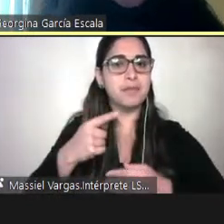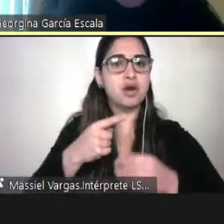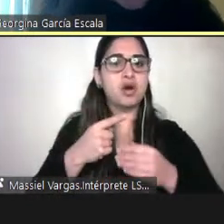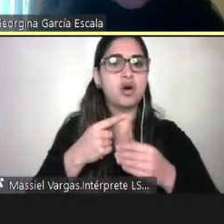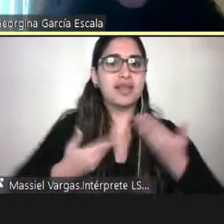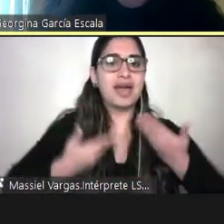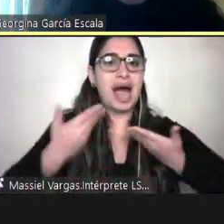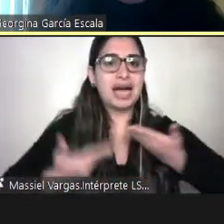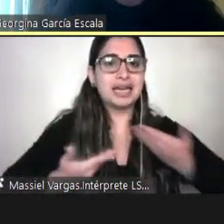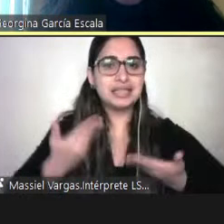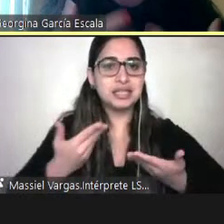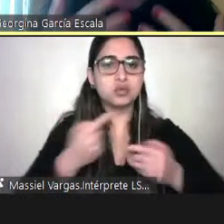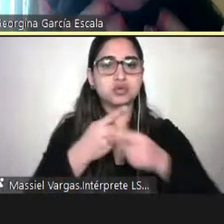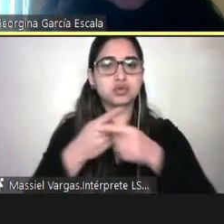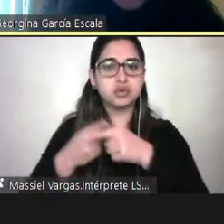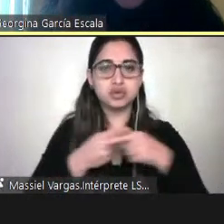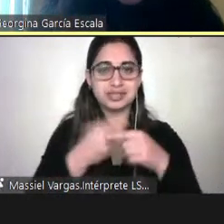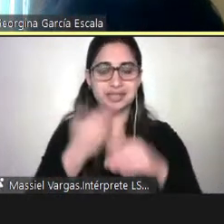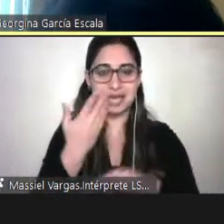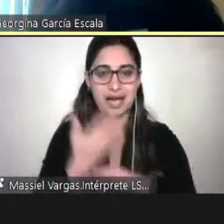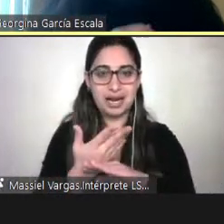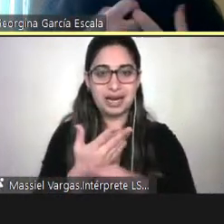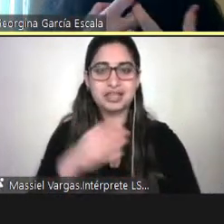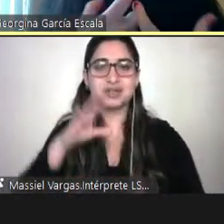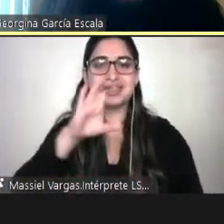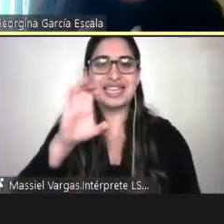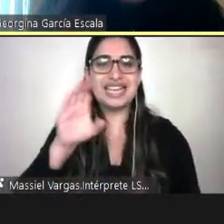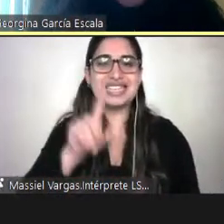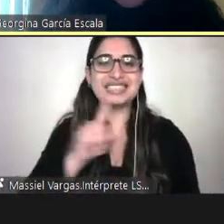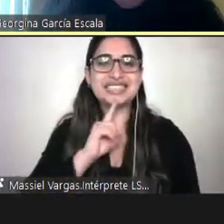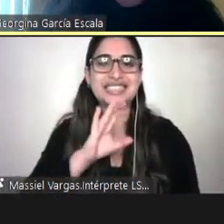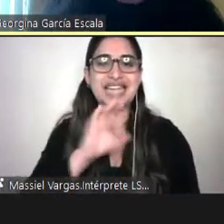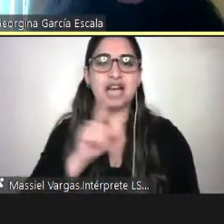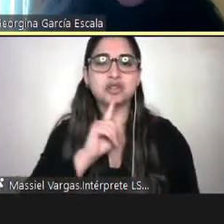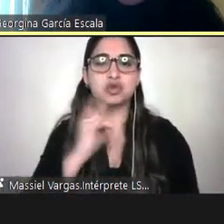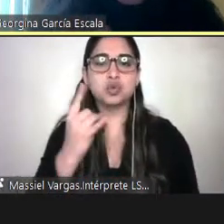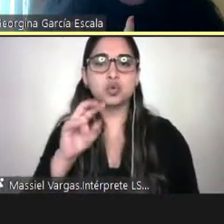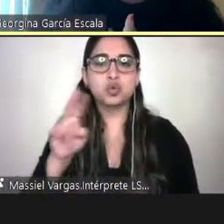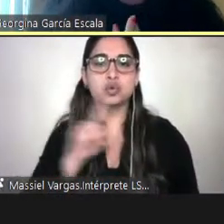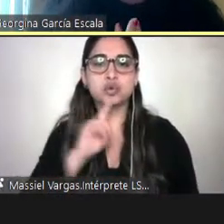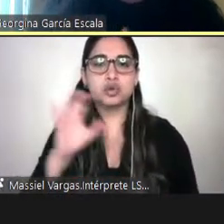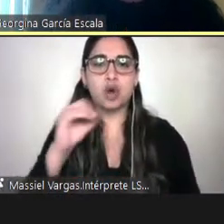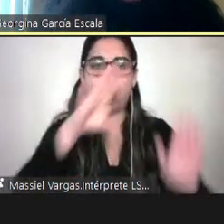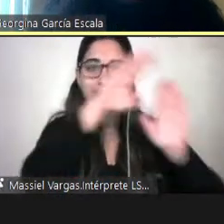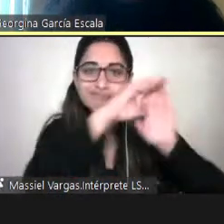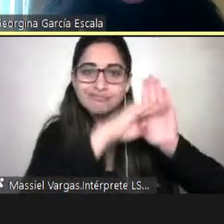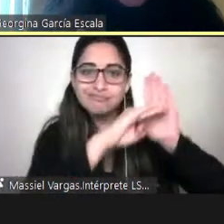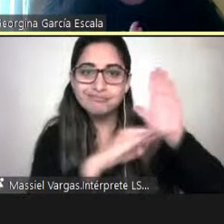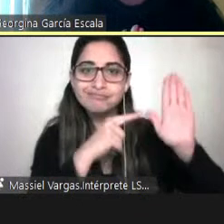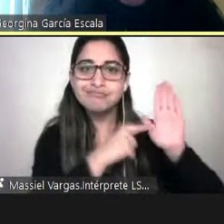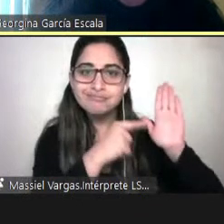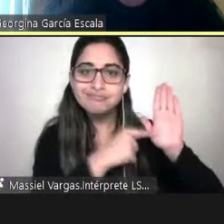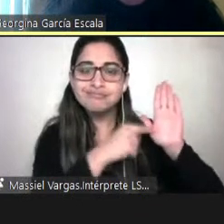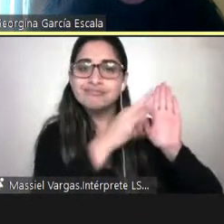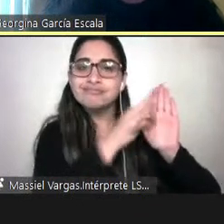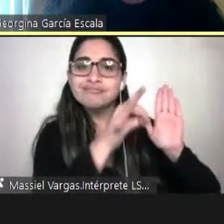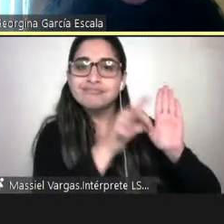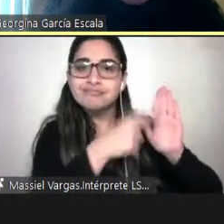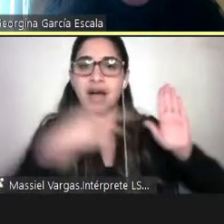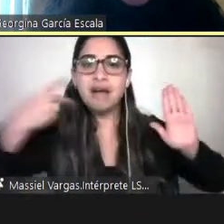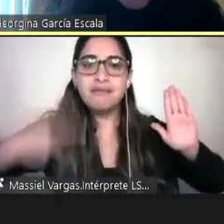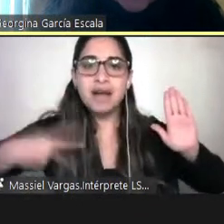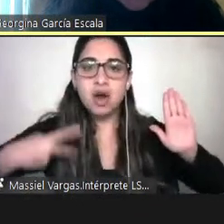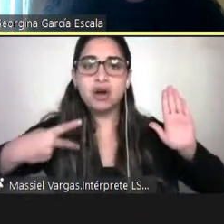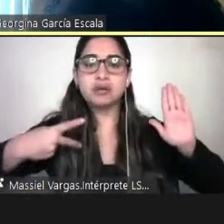ser también para forjar una ciudadanía inspirada en valores éticos, democráticos,